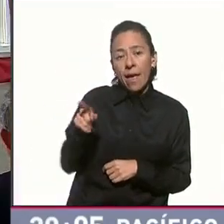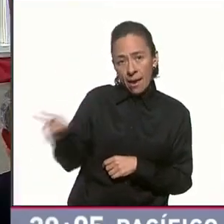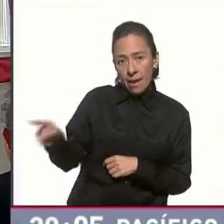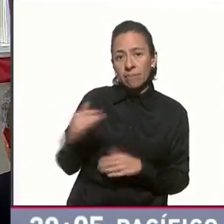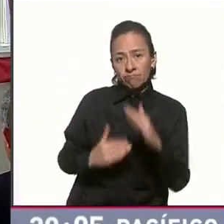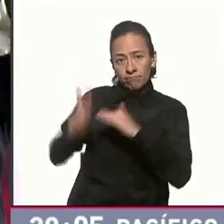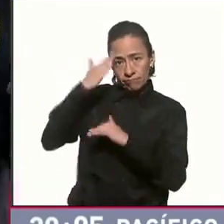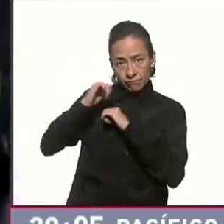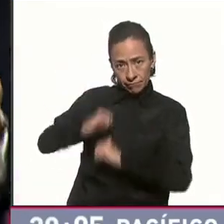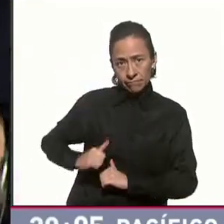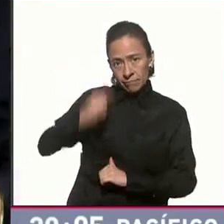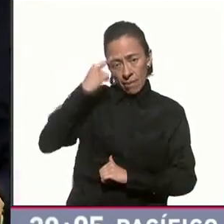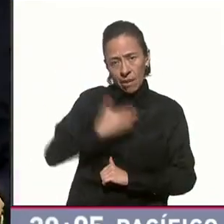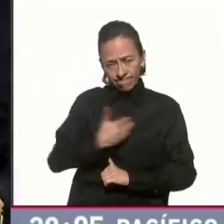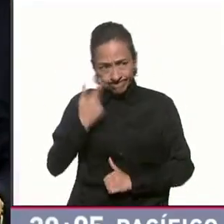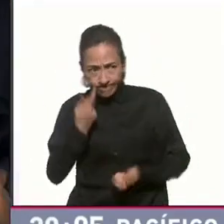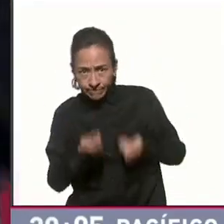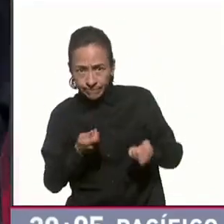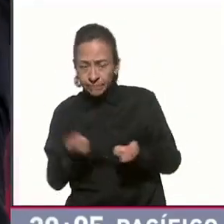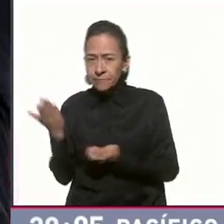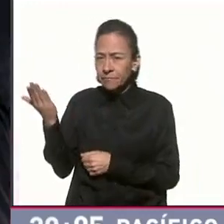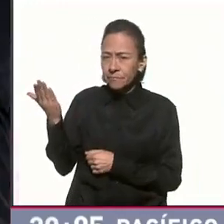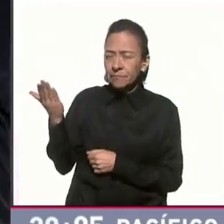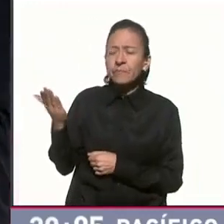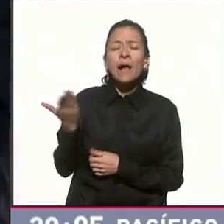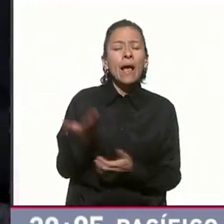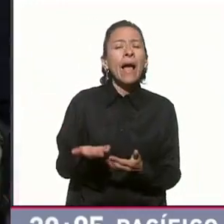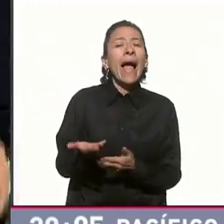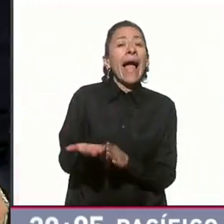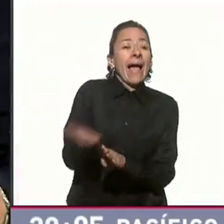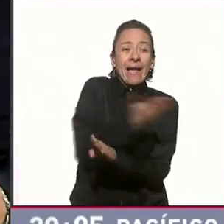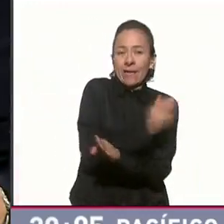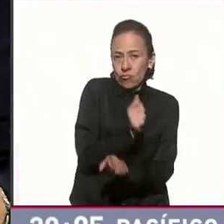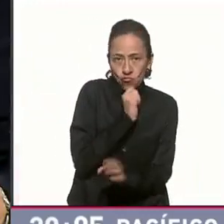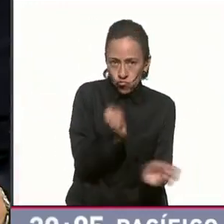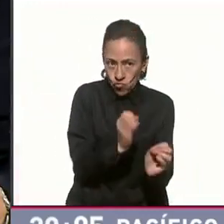Y tratamos el tema antes de la desgracia.